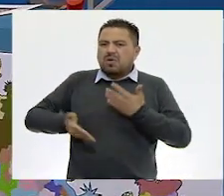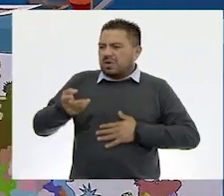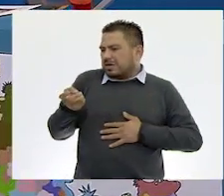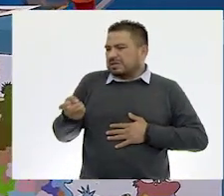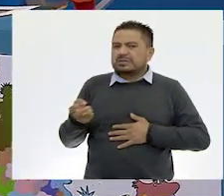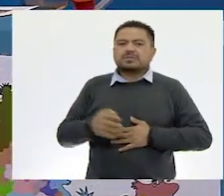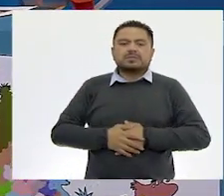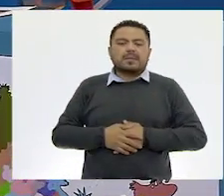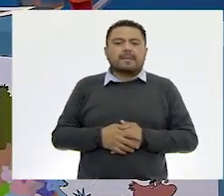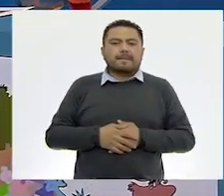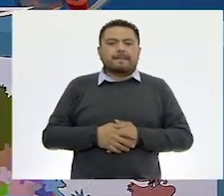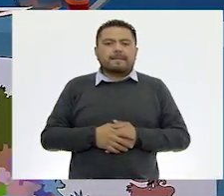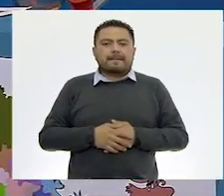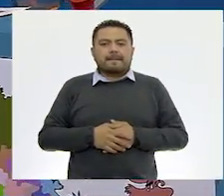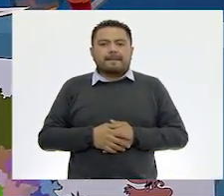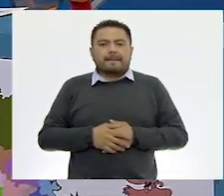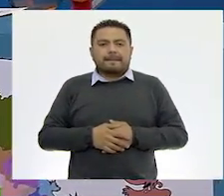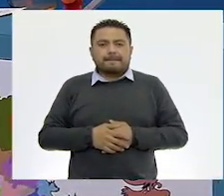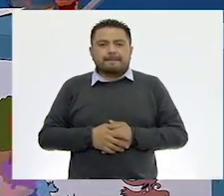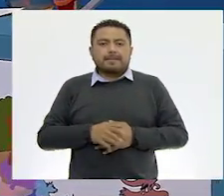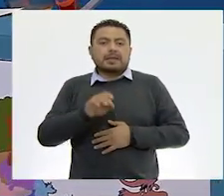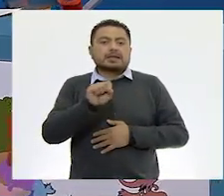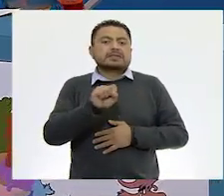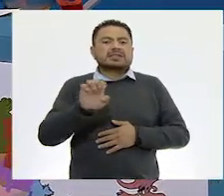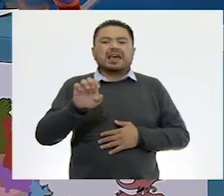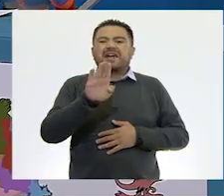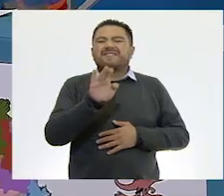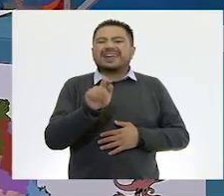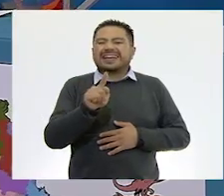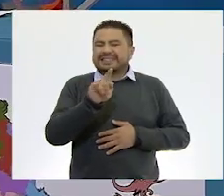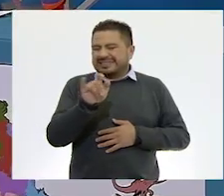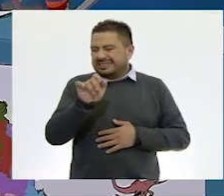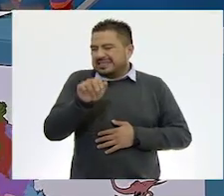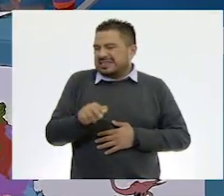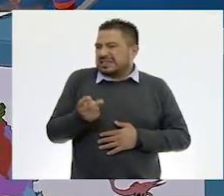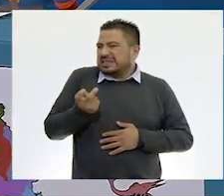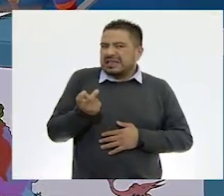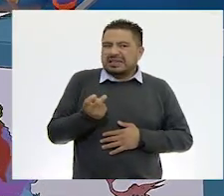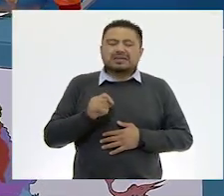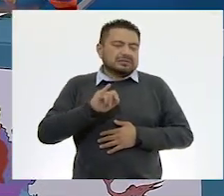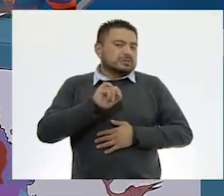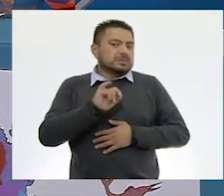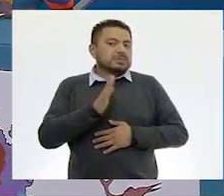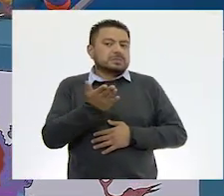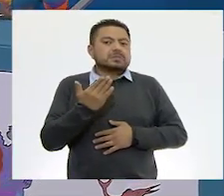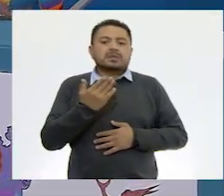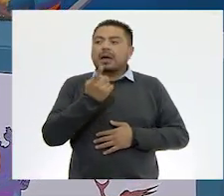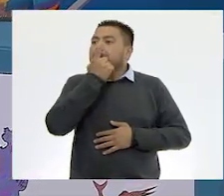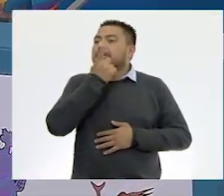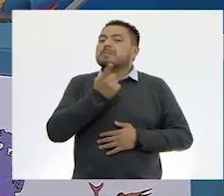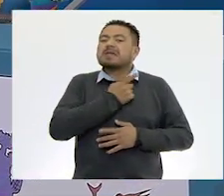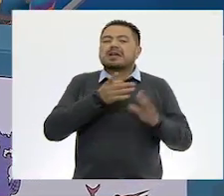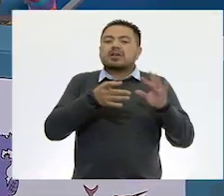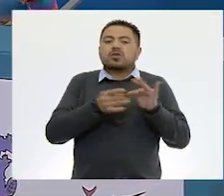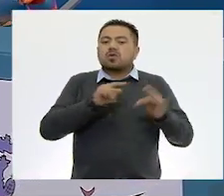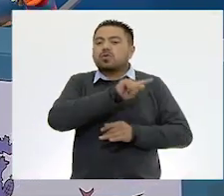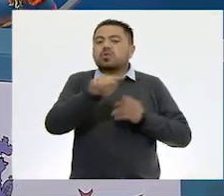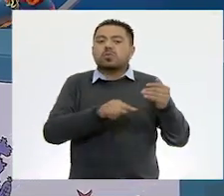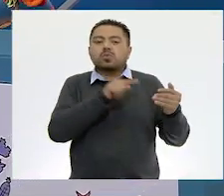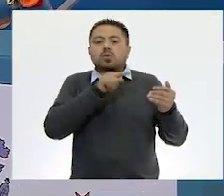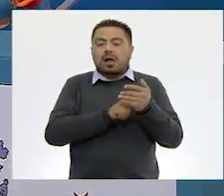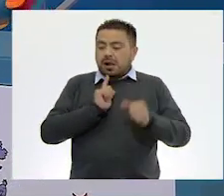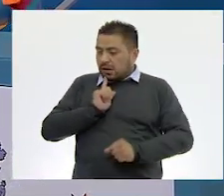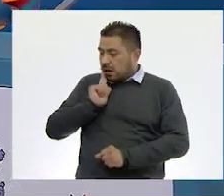Sebastián en su diario de campo. Sebastián, sí. Donde menciona que el lugar donde